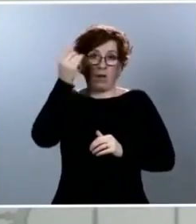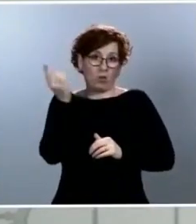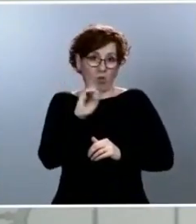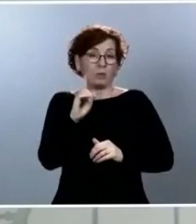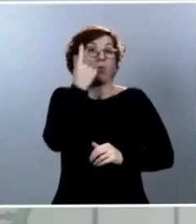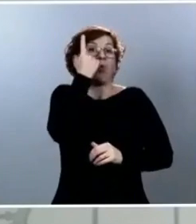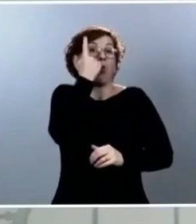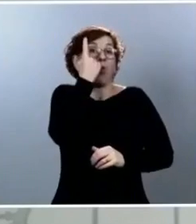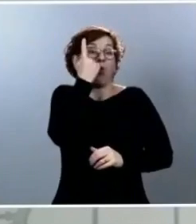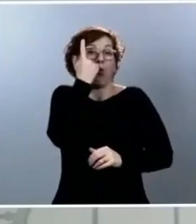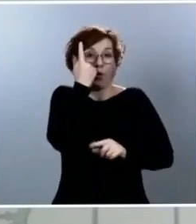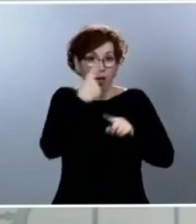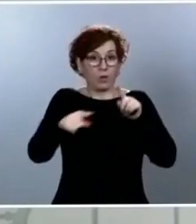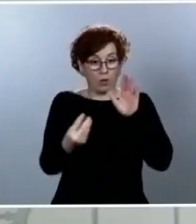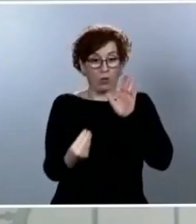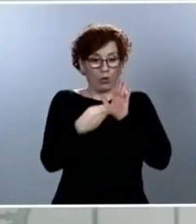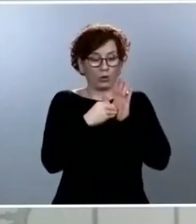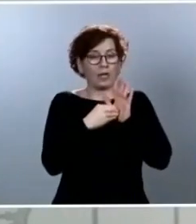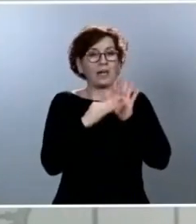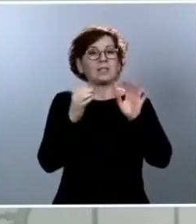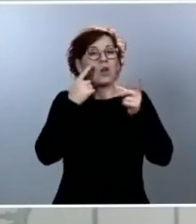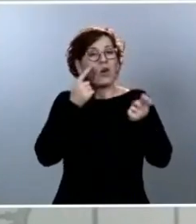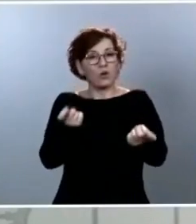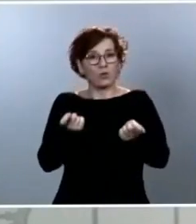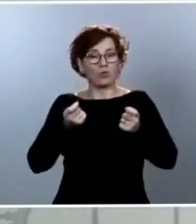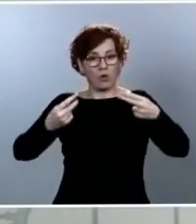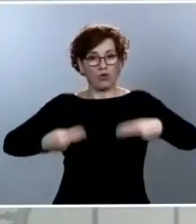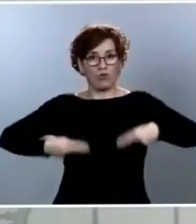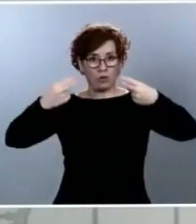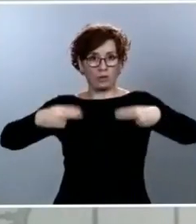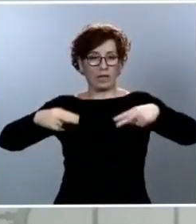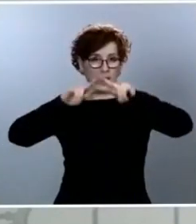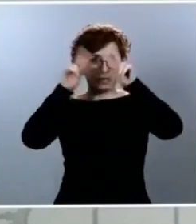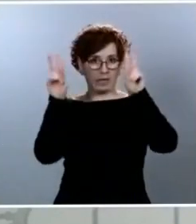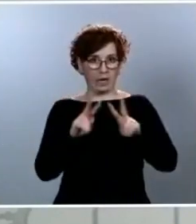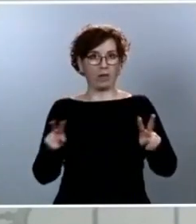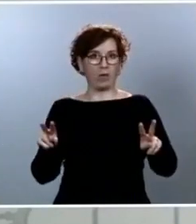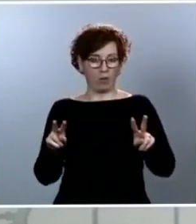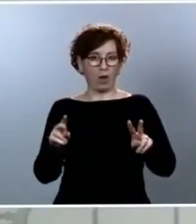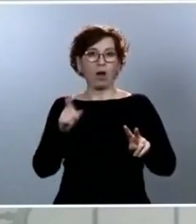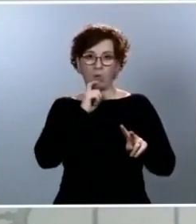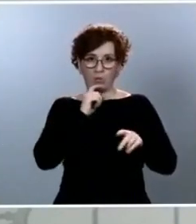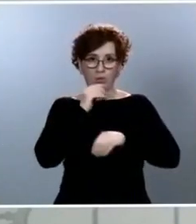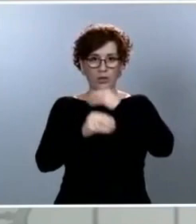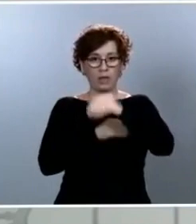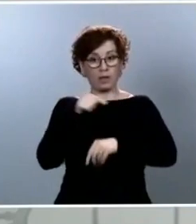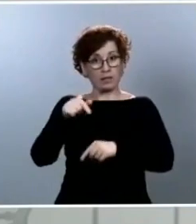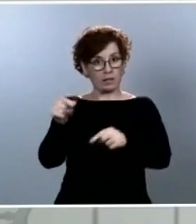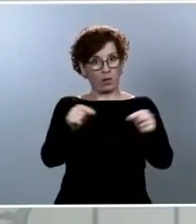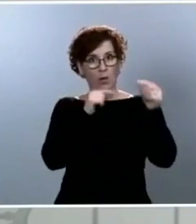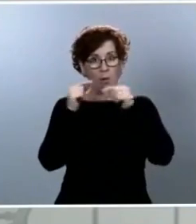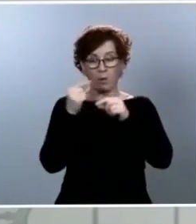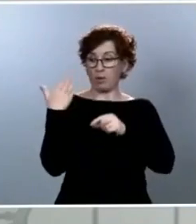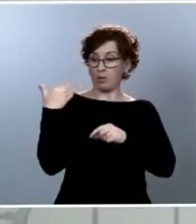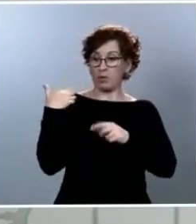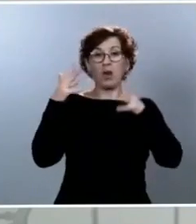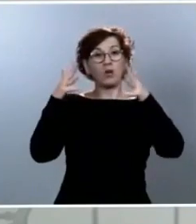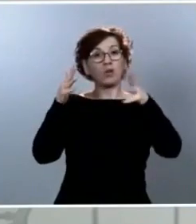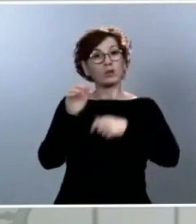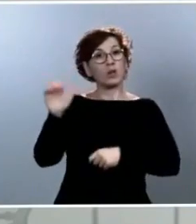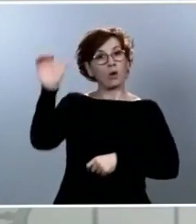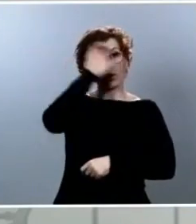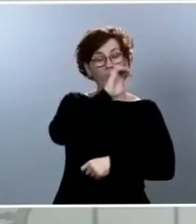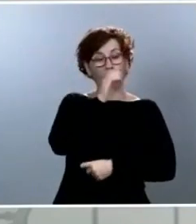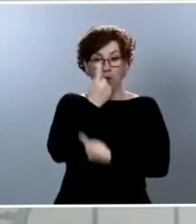internacionales. Yo creo que este es uno de los debates que estamos manteniendo. El otro día en el Consejo Europeo abrimos este debate a algunos países, no solamente España,